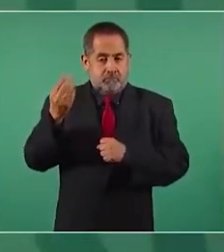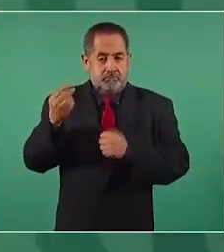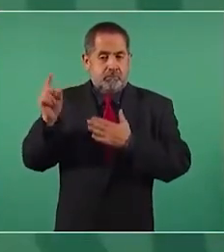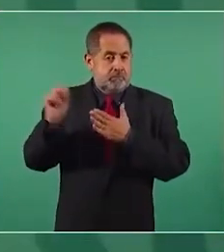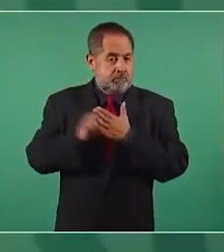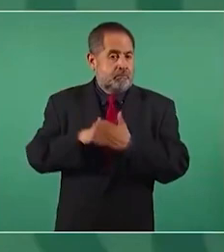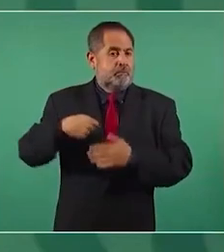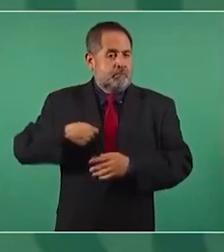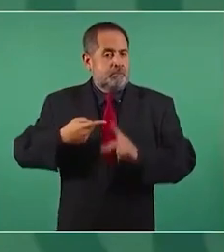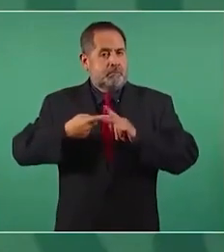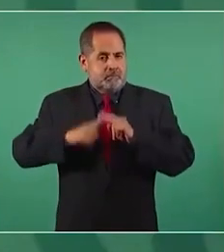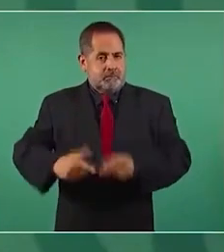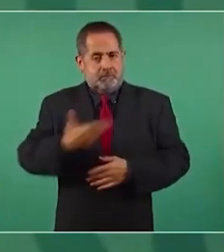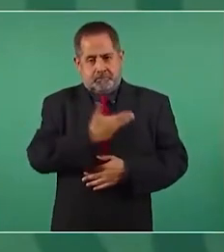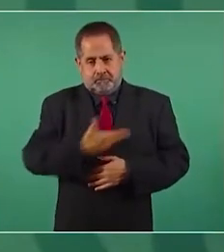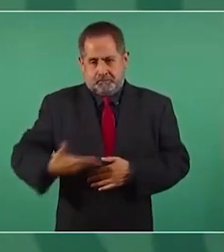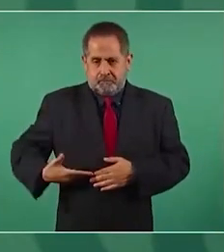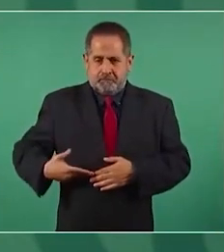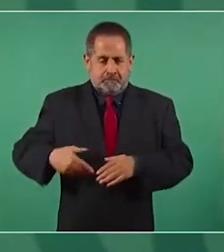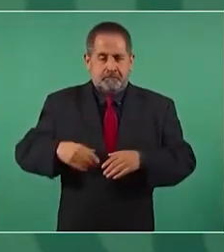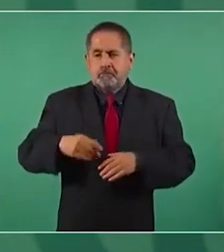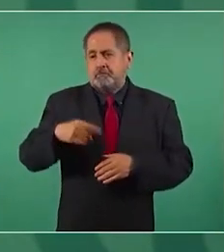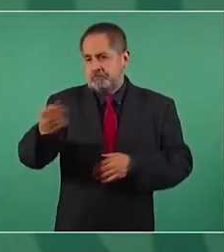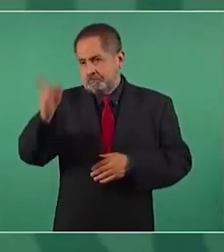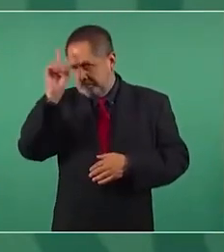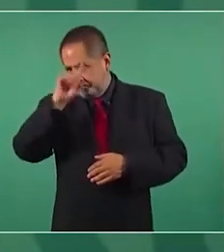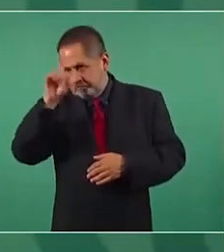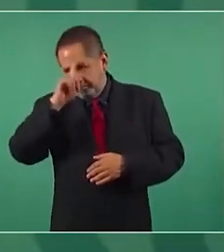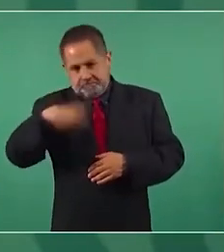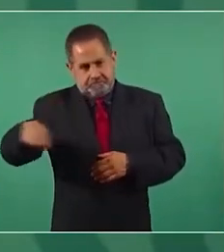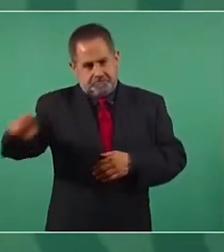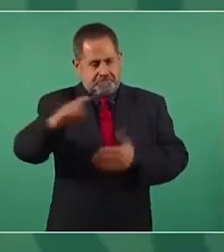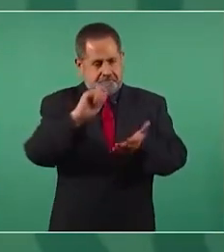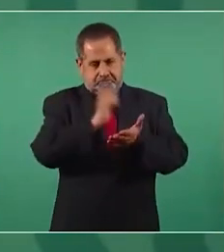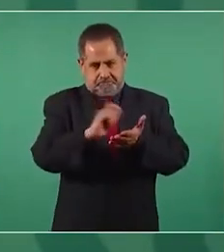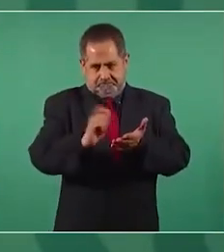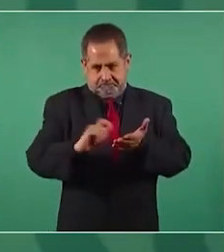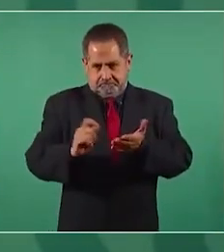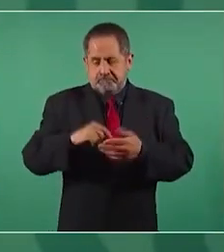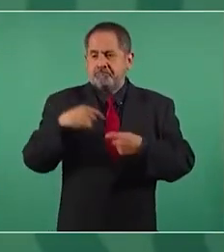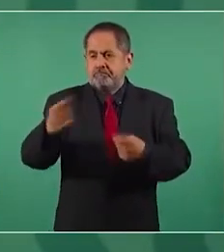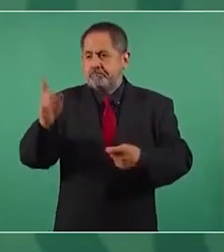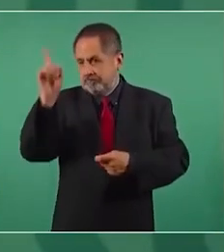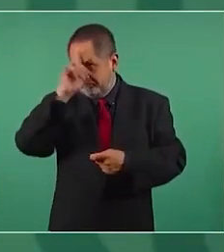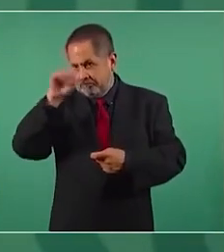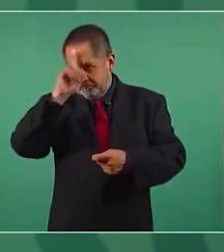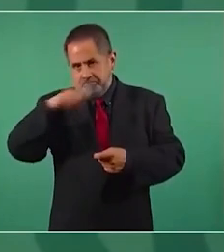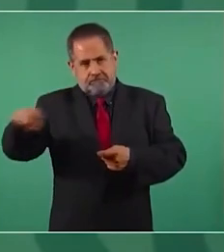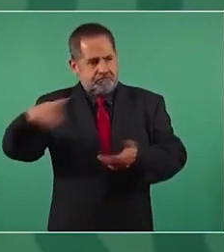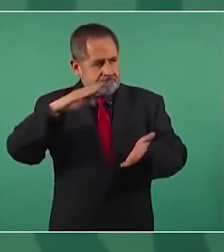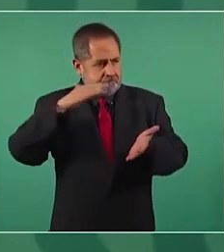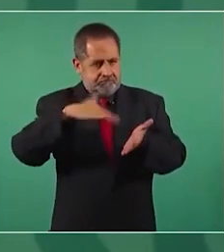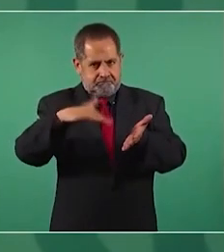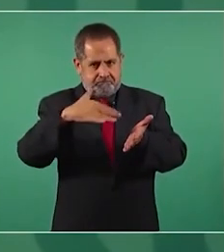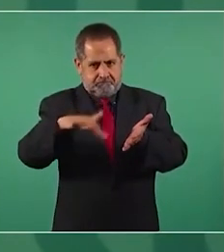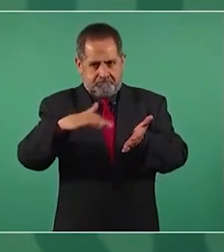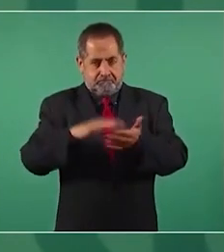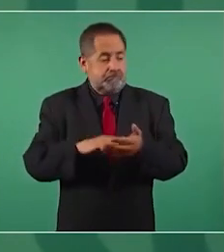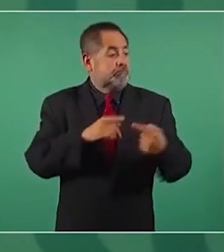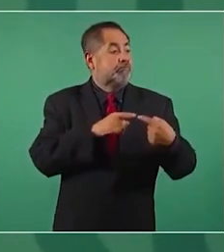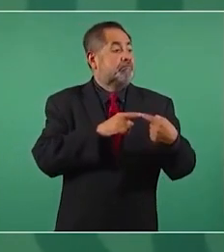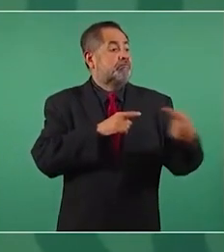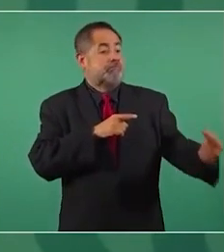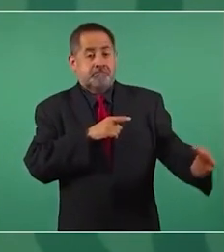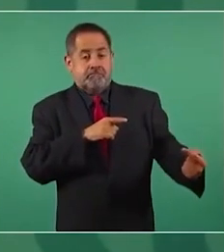Lo recomiendo, en especial lo recomiendo a nuestros adversarios